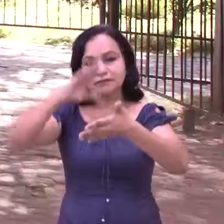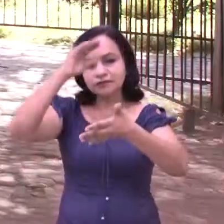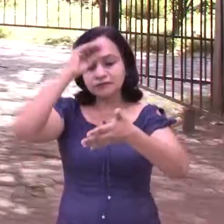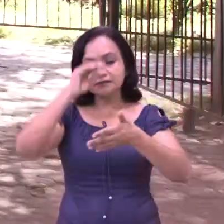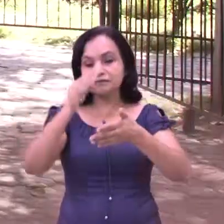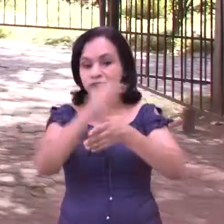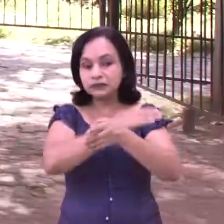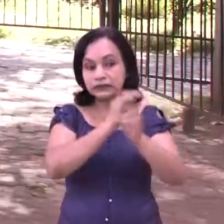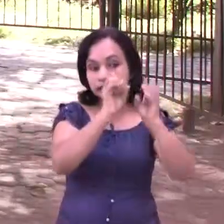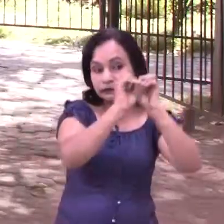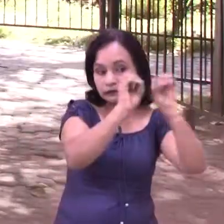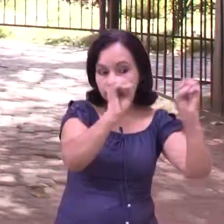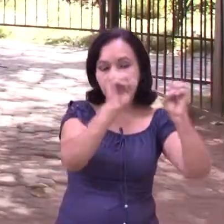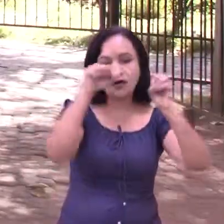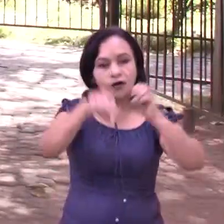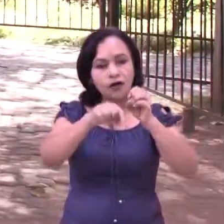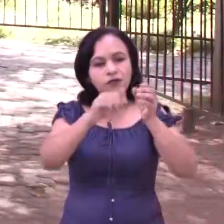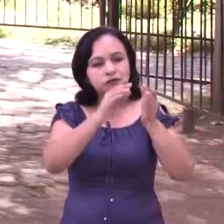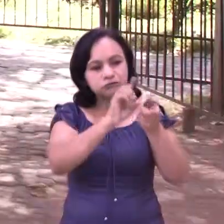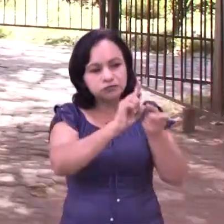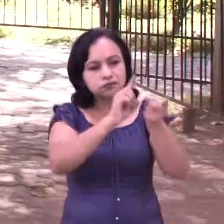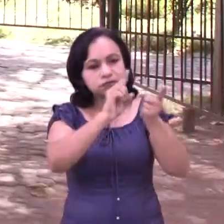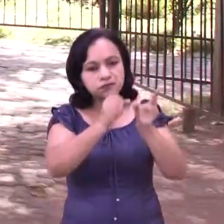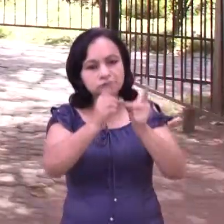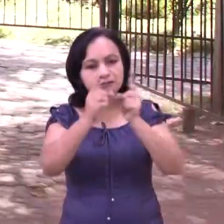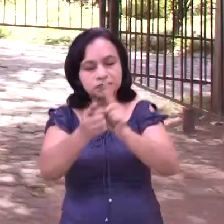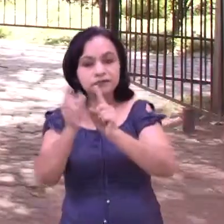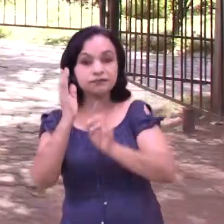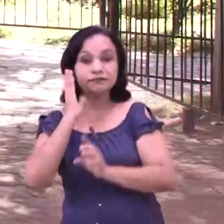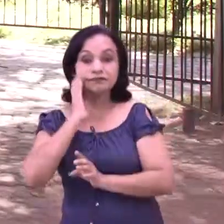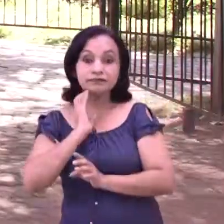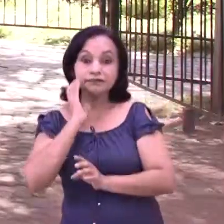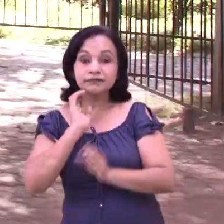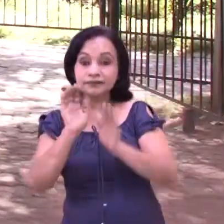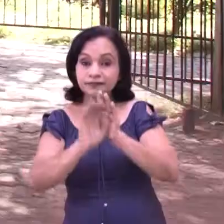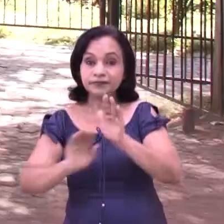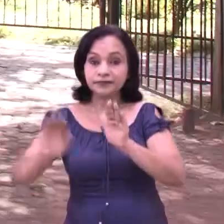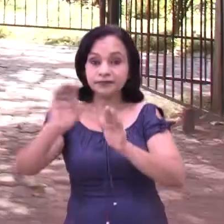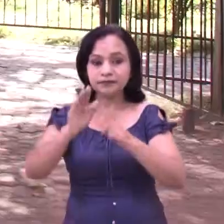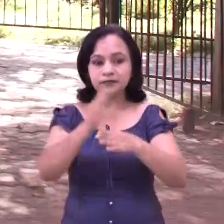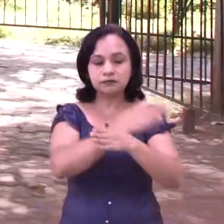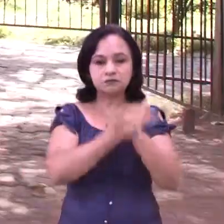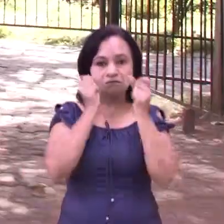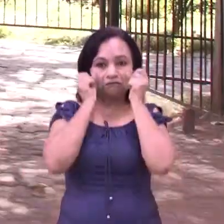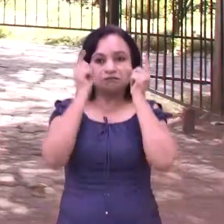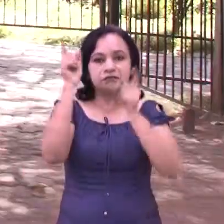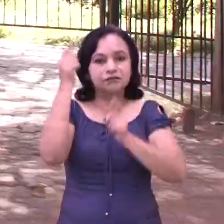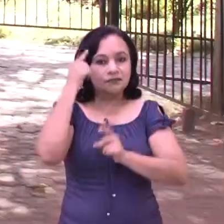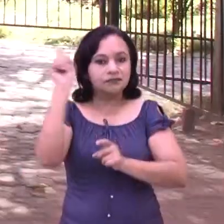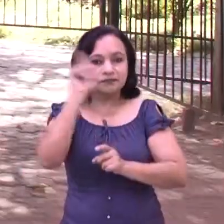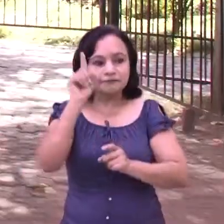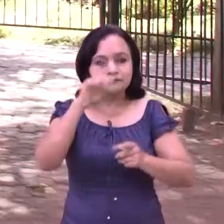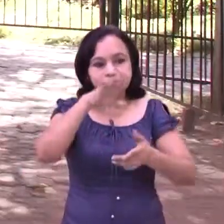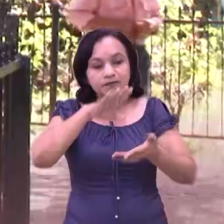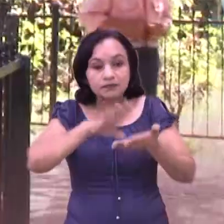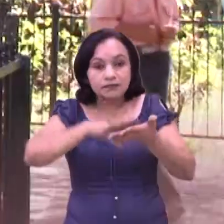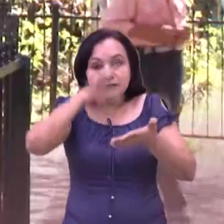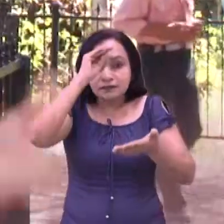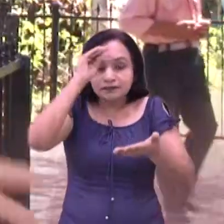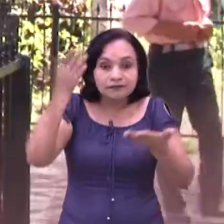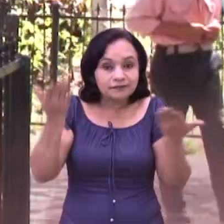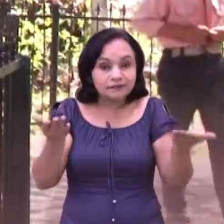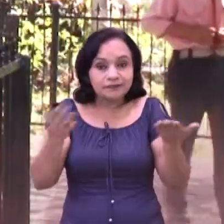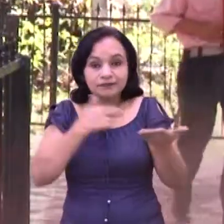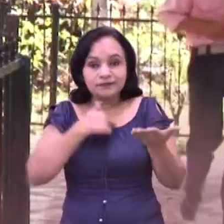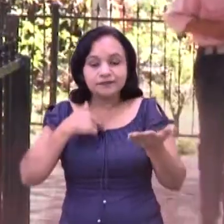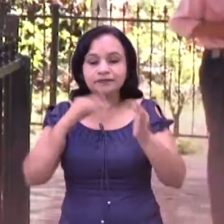y ahorita que ya estamos con más experiencia, porque la primera vez nos agarraron un impremisto y tuvimos que aprender a tratar a